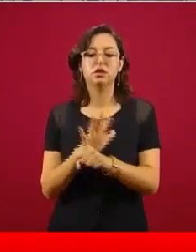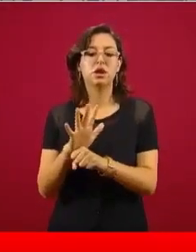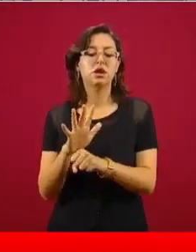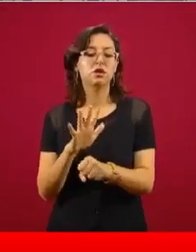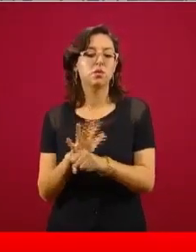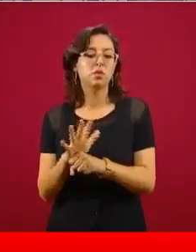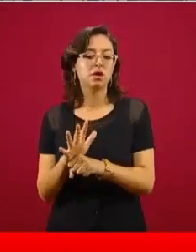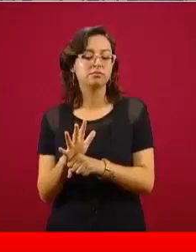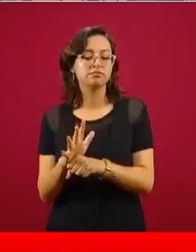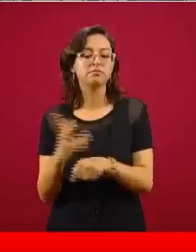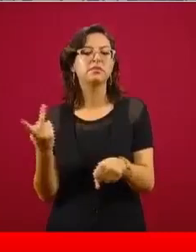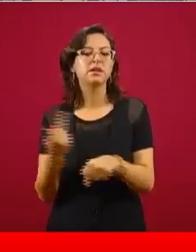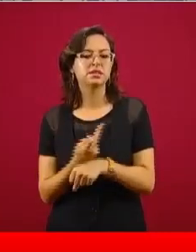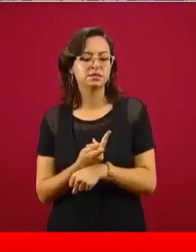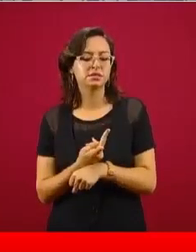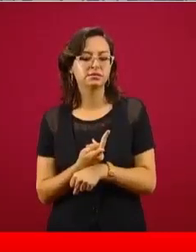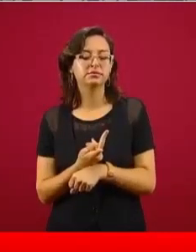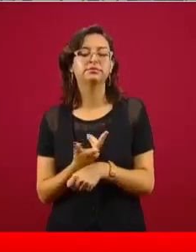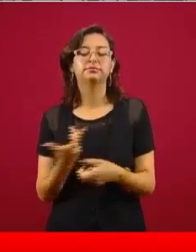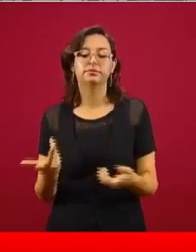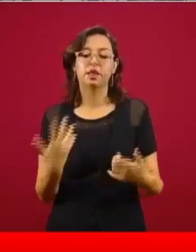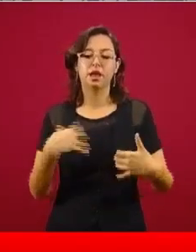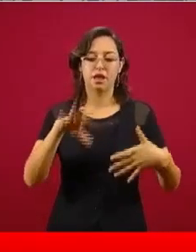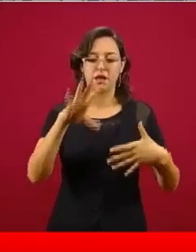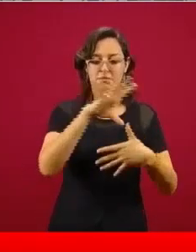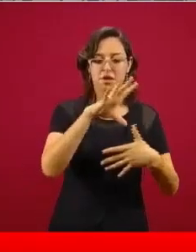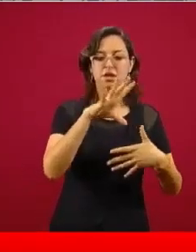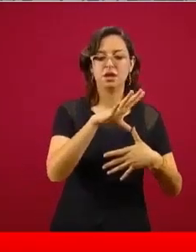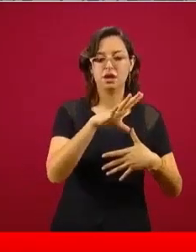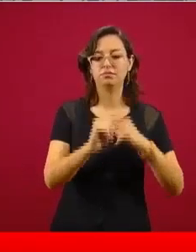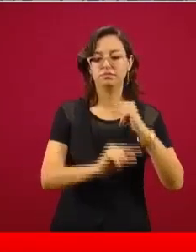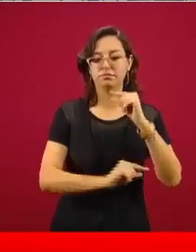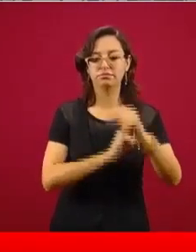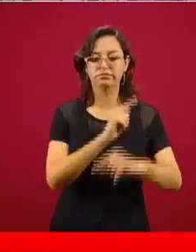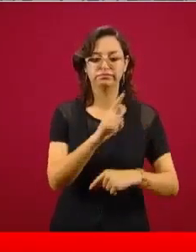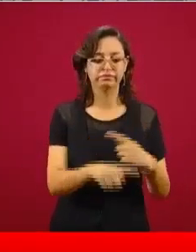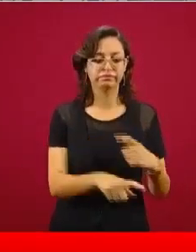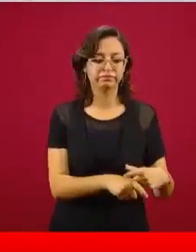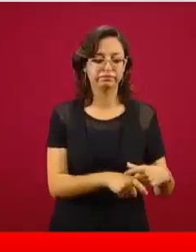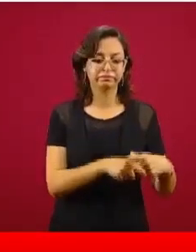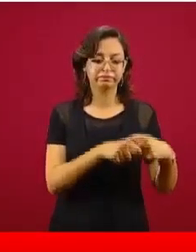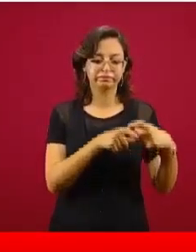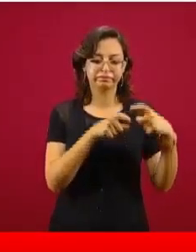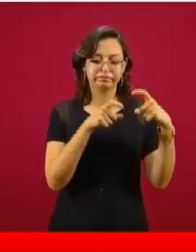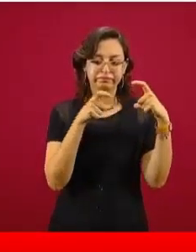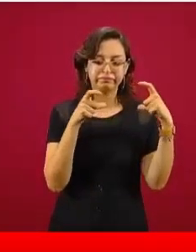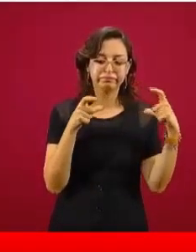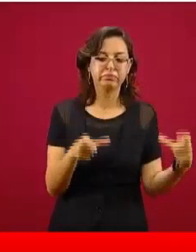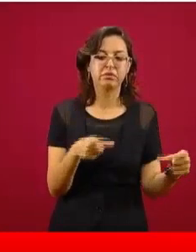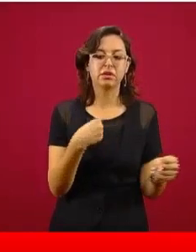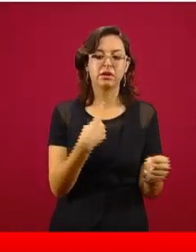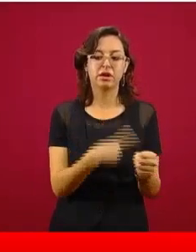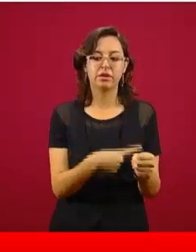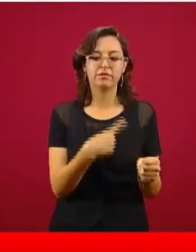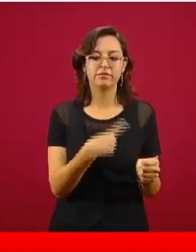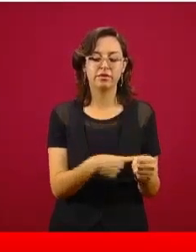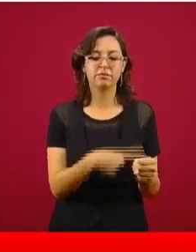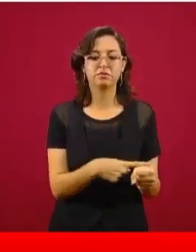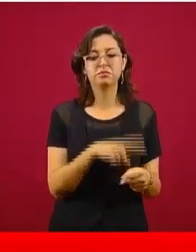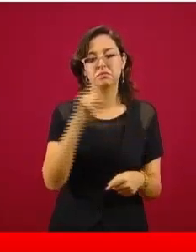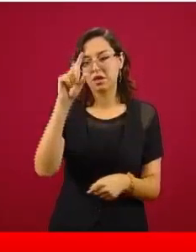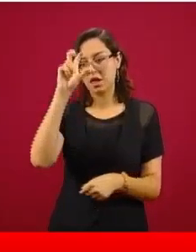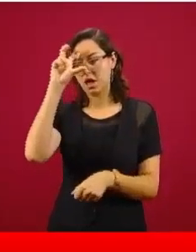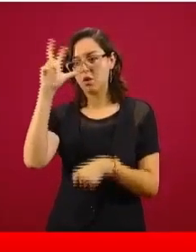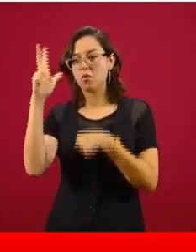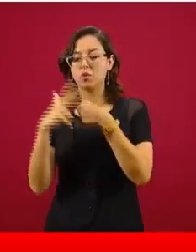progresivamente tiene la mayor proporción de casos acumulados comparado con